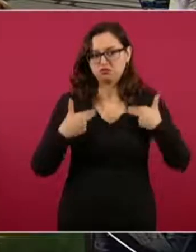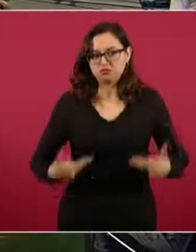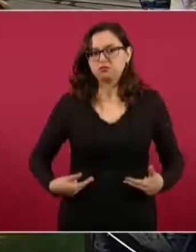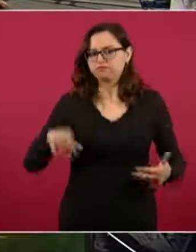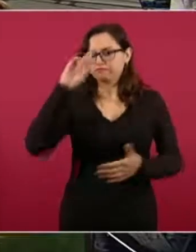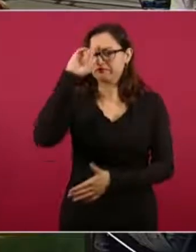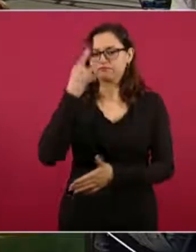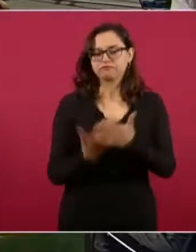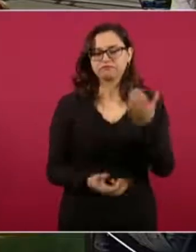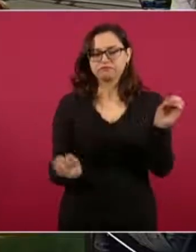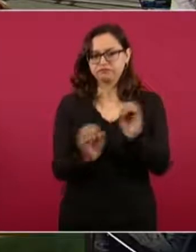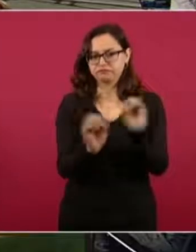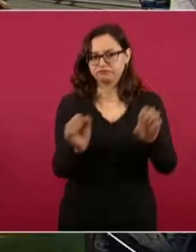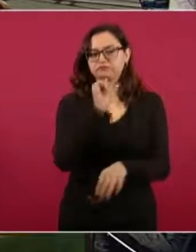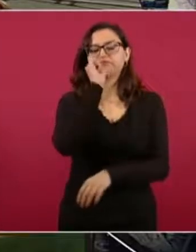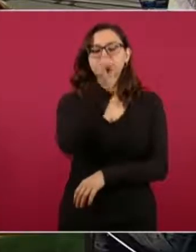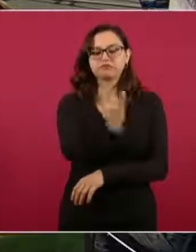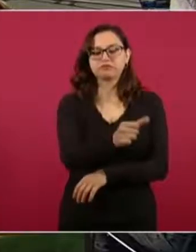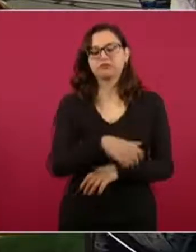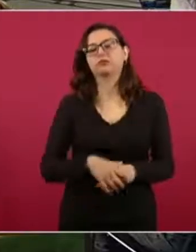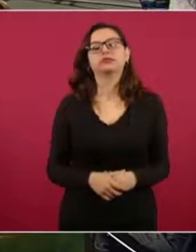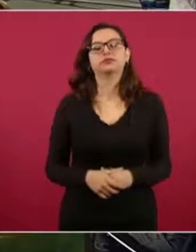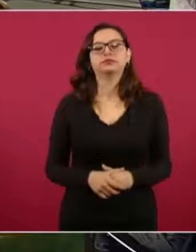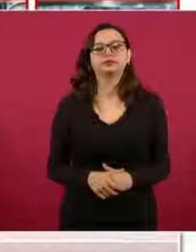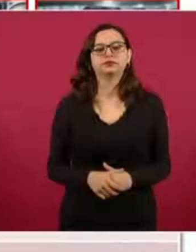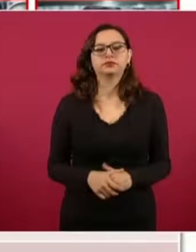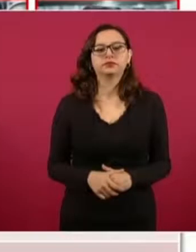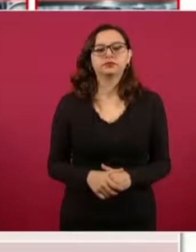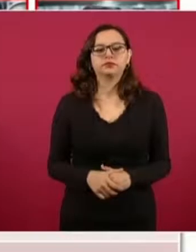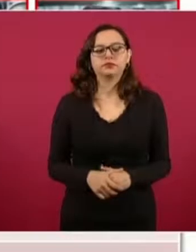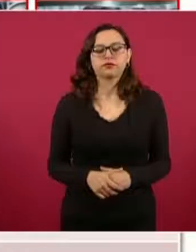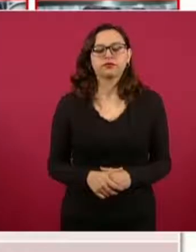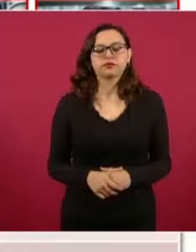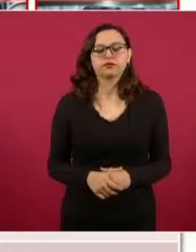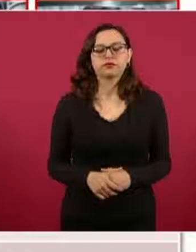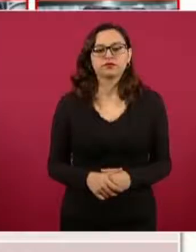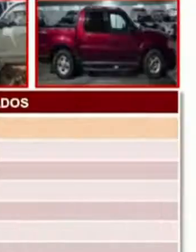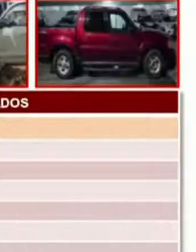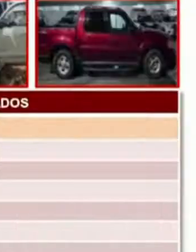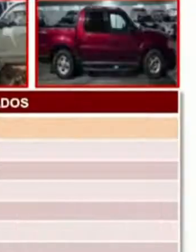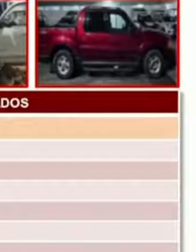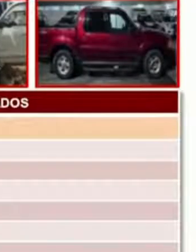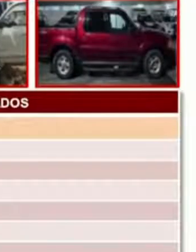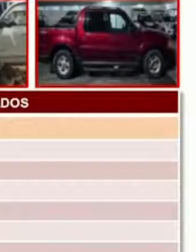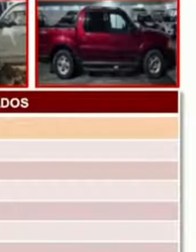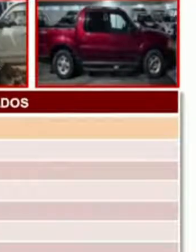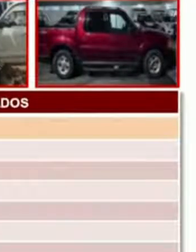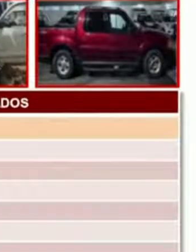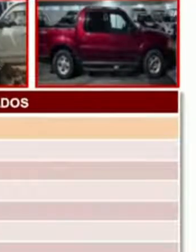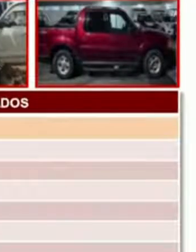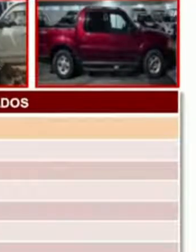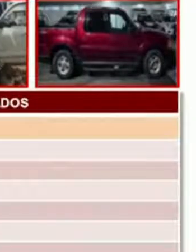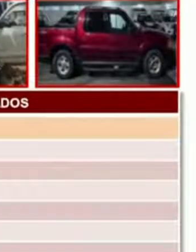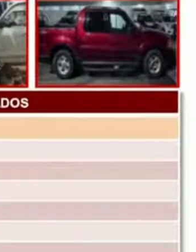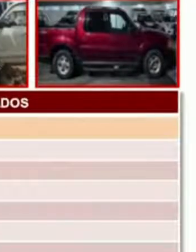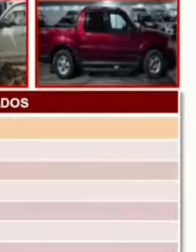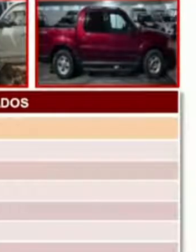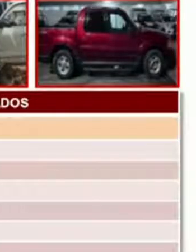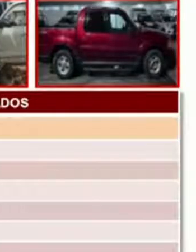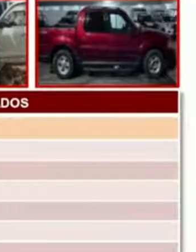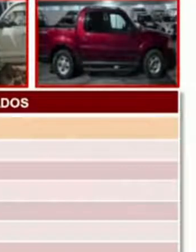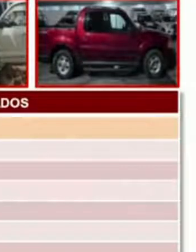Durante los hechos de días pasados motivados por grupos delictivos que